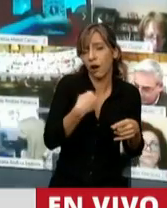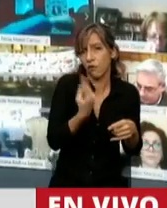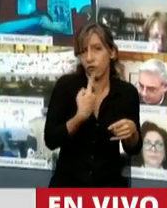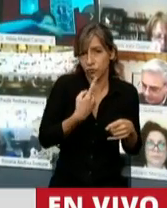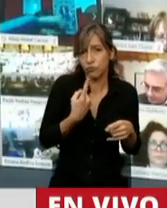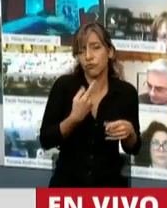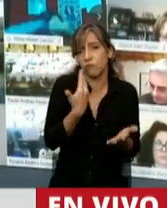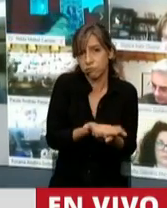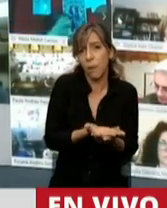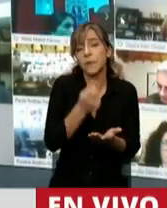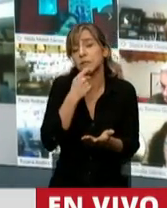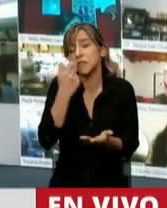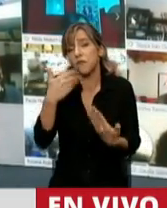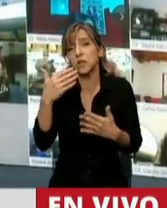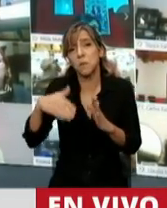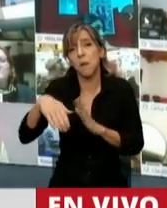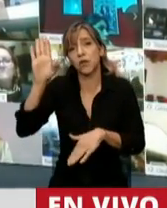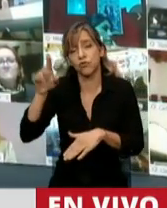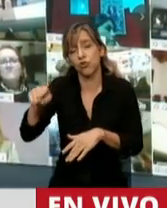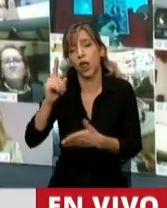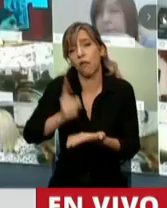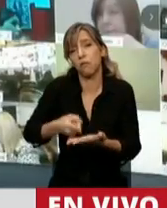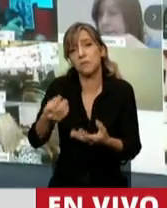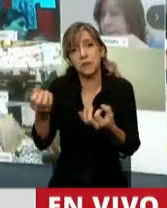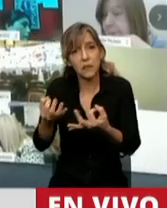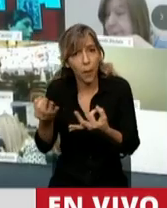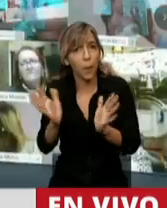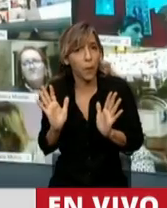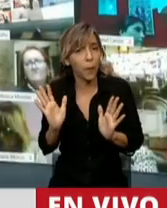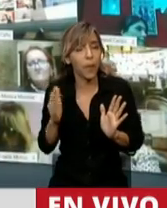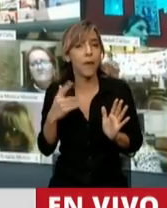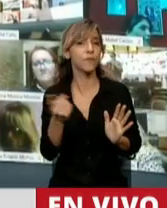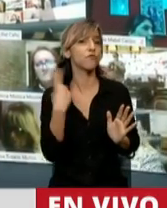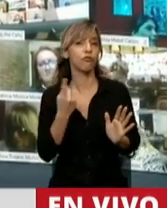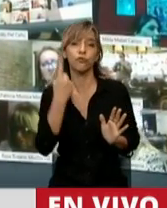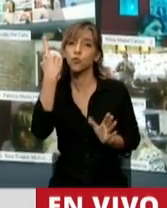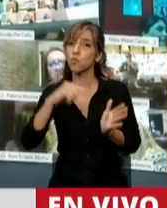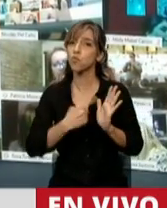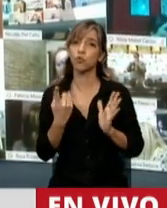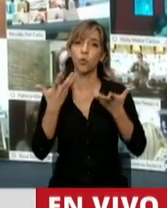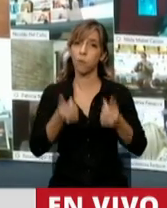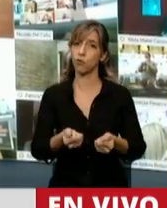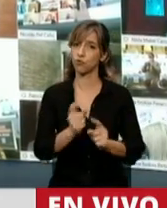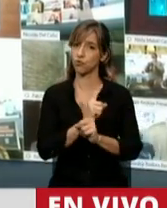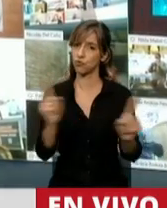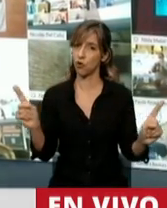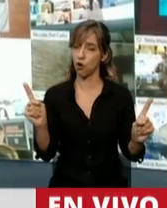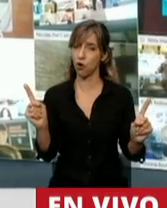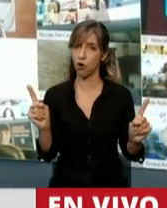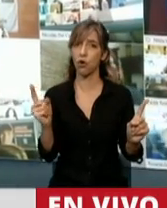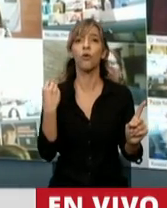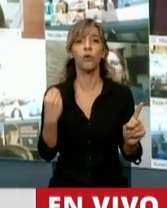dictamen para que salga la moratoria. Lo que no podemos apoyar y lo que estamos en discusión es si hay una